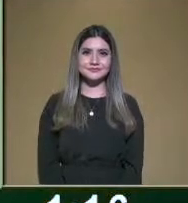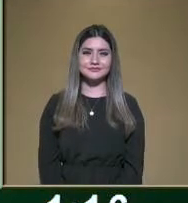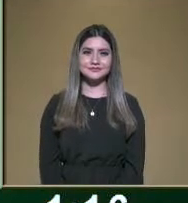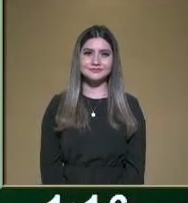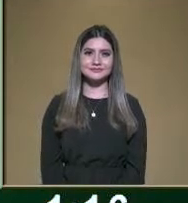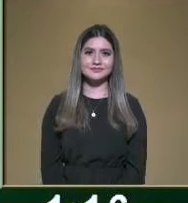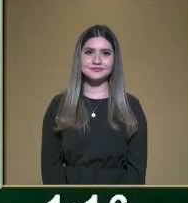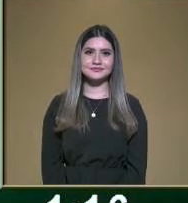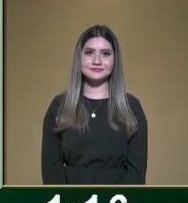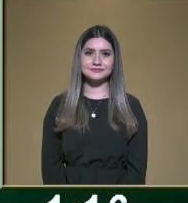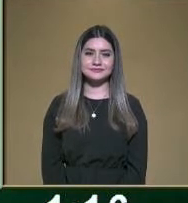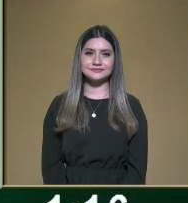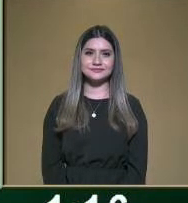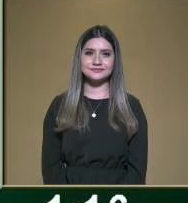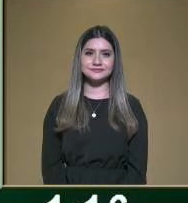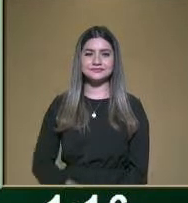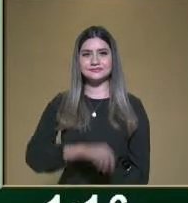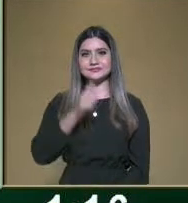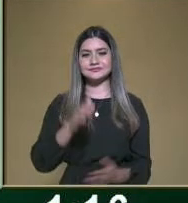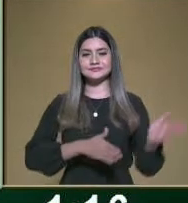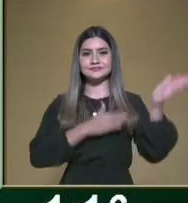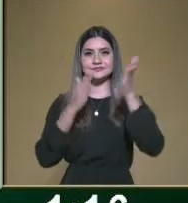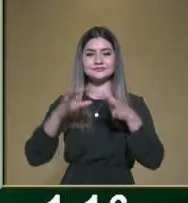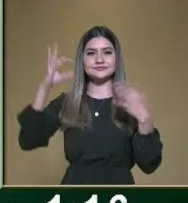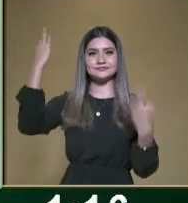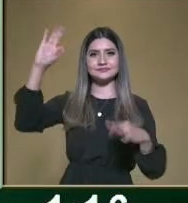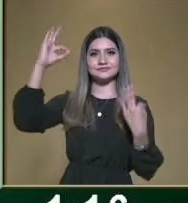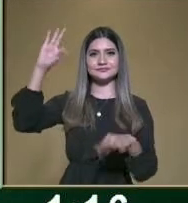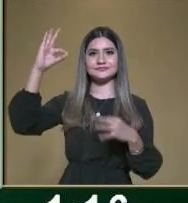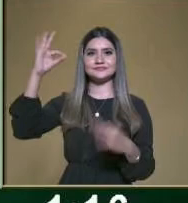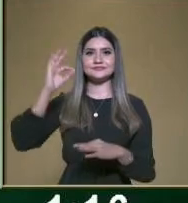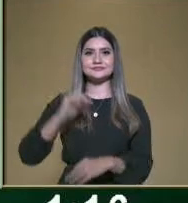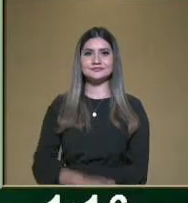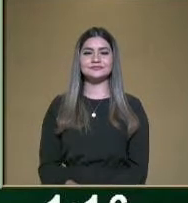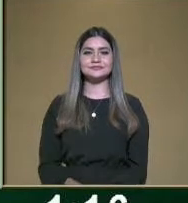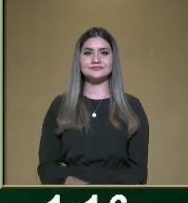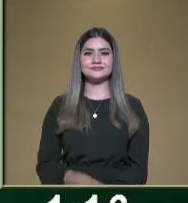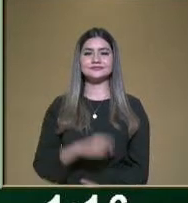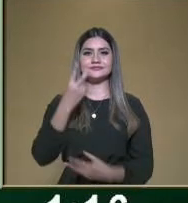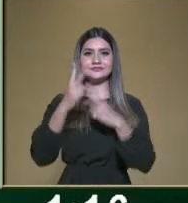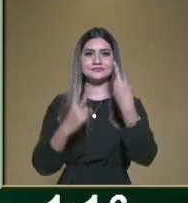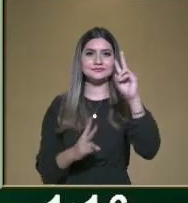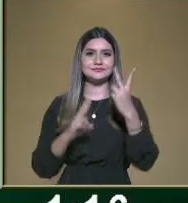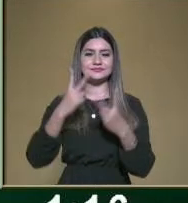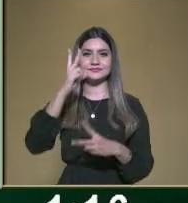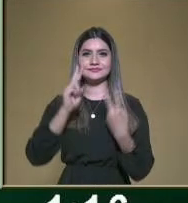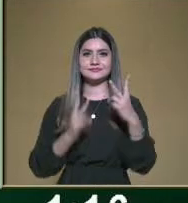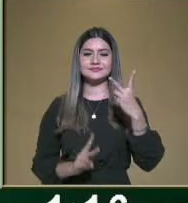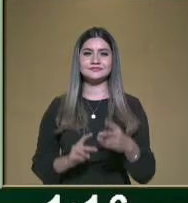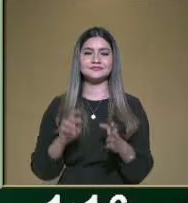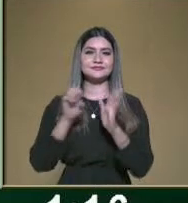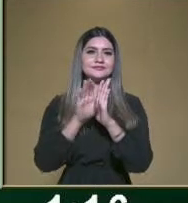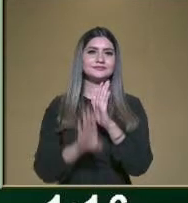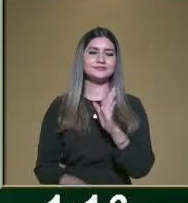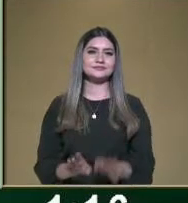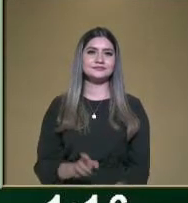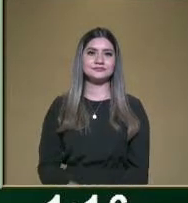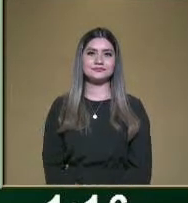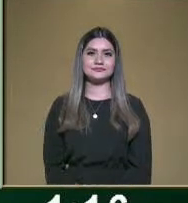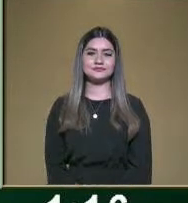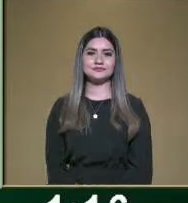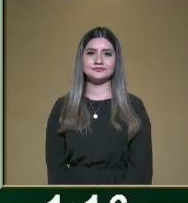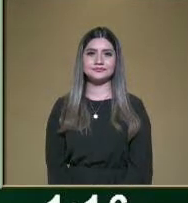Así es, maestro. Bueno, también tenemos el de algunos vegetales. Entonces, por ejemplo, tenemos